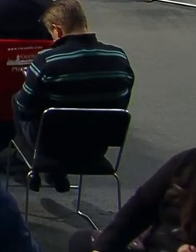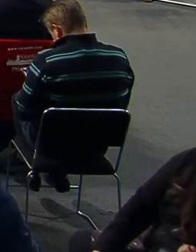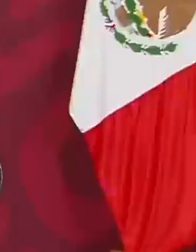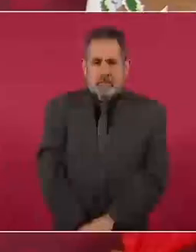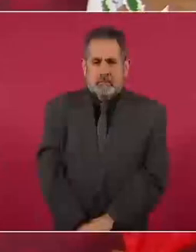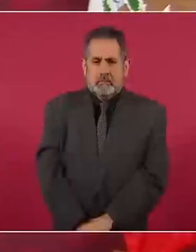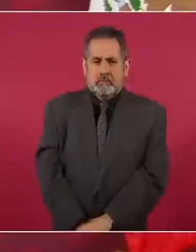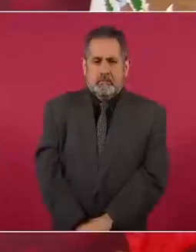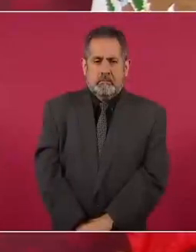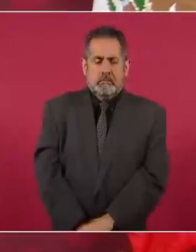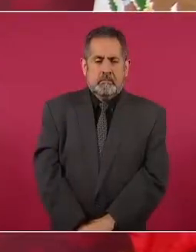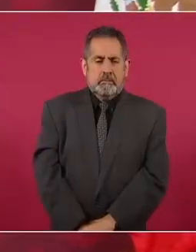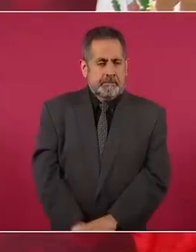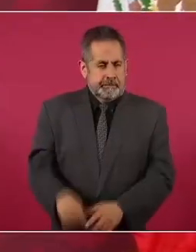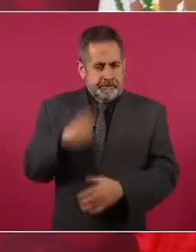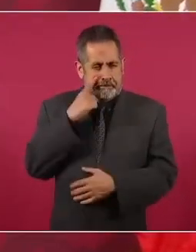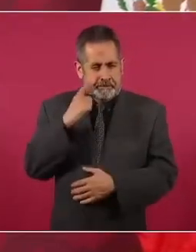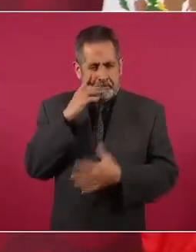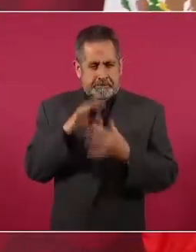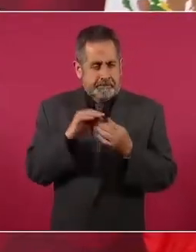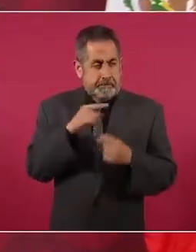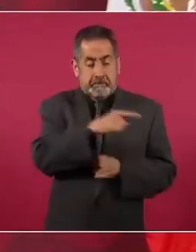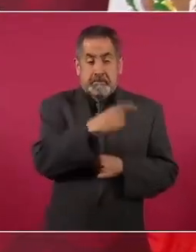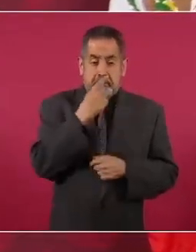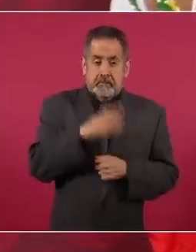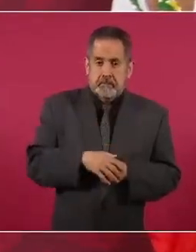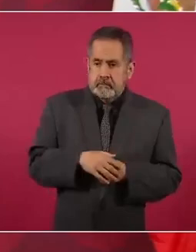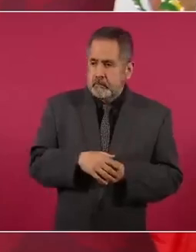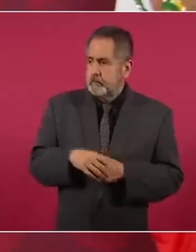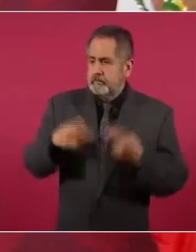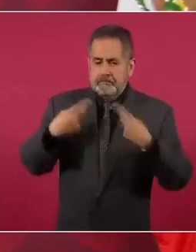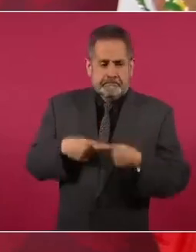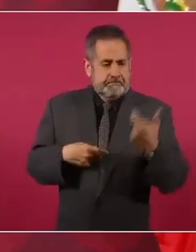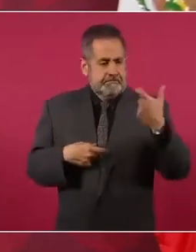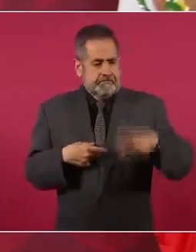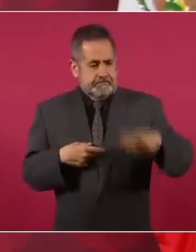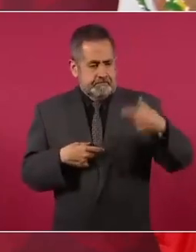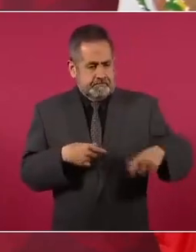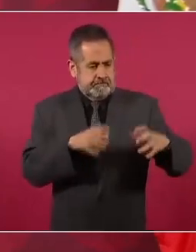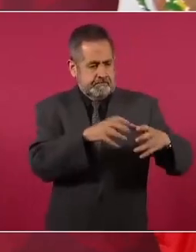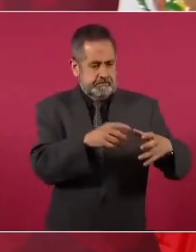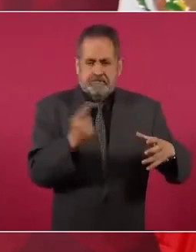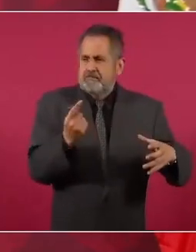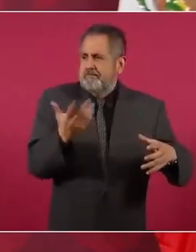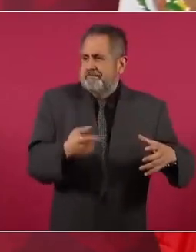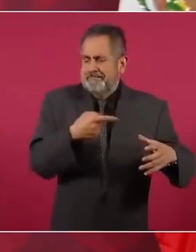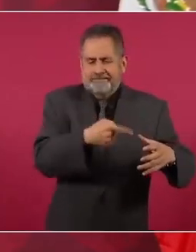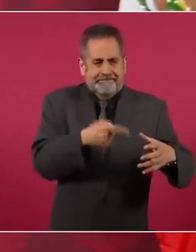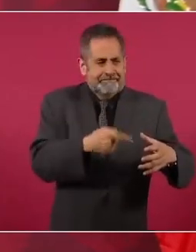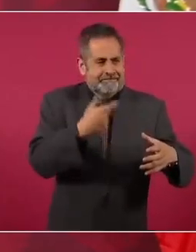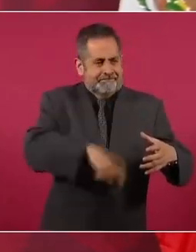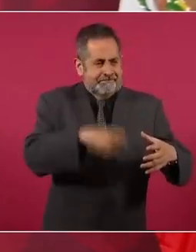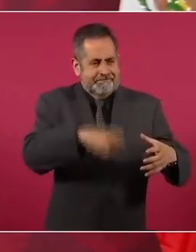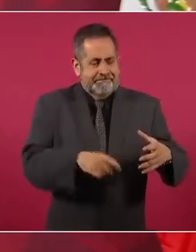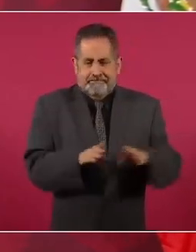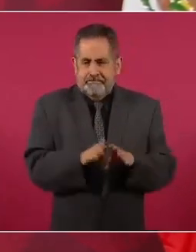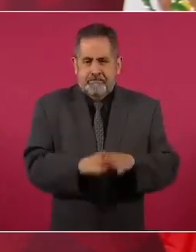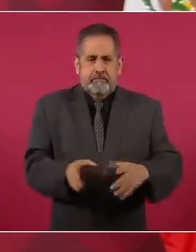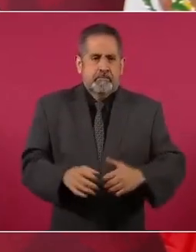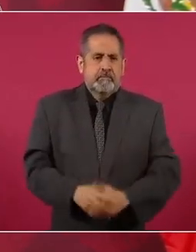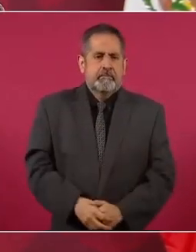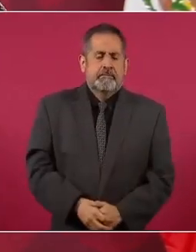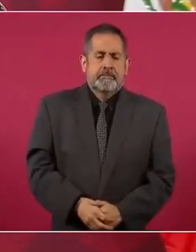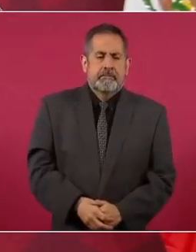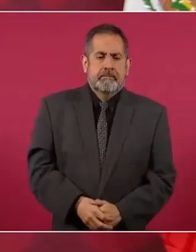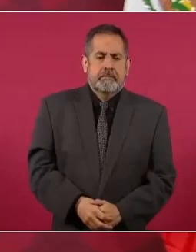¿Qué hacemos con los ricos? A ver. Y luego los